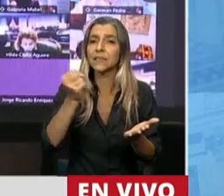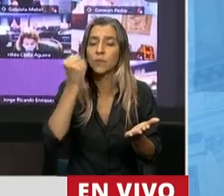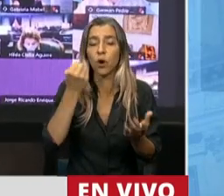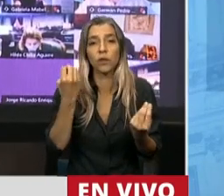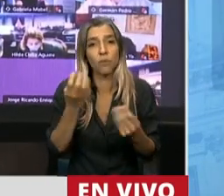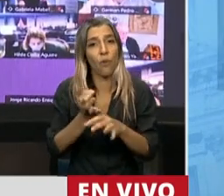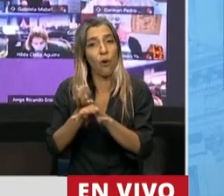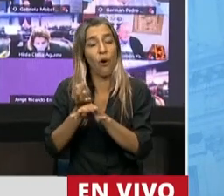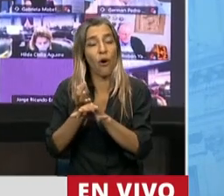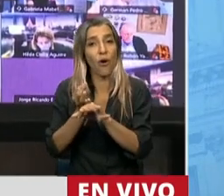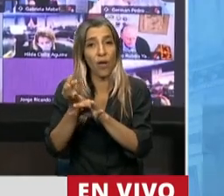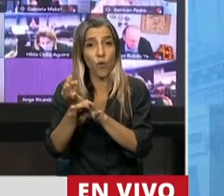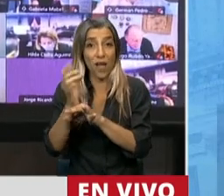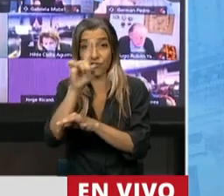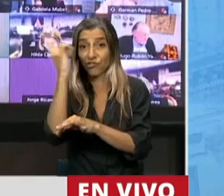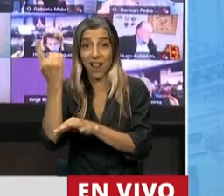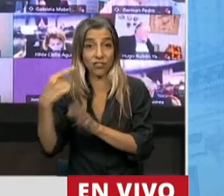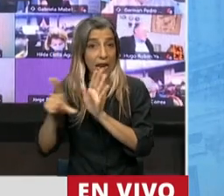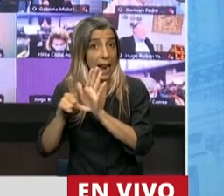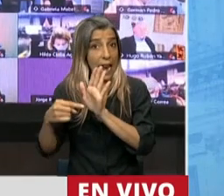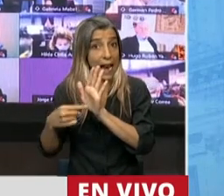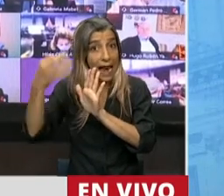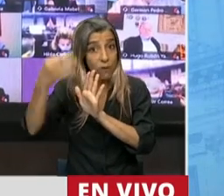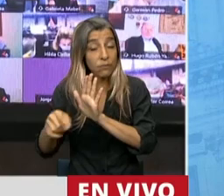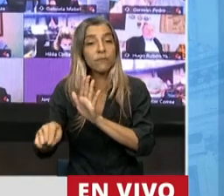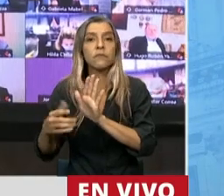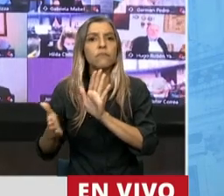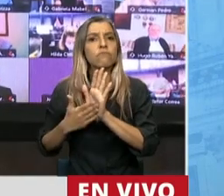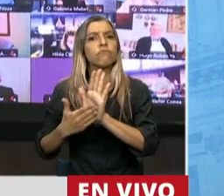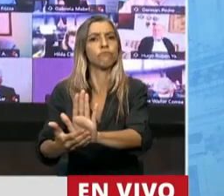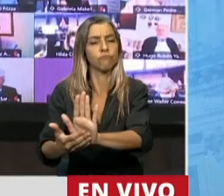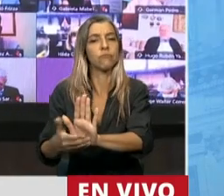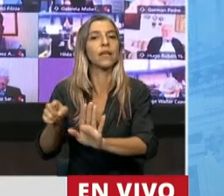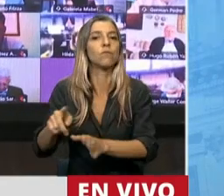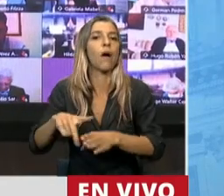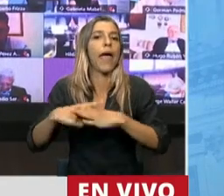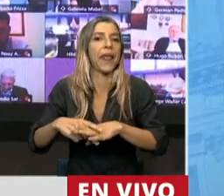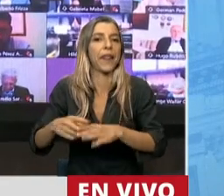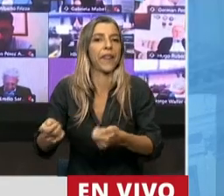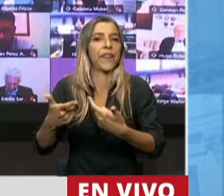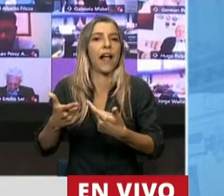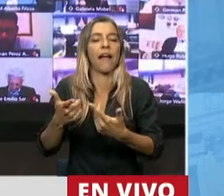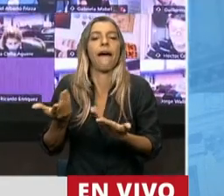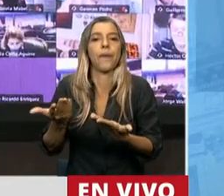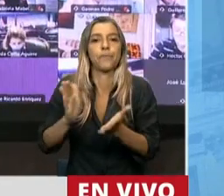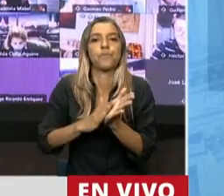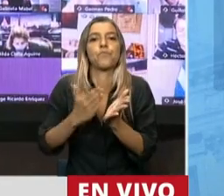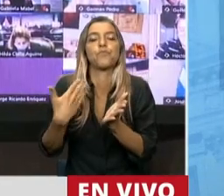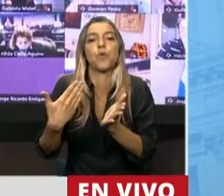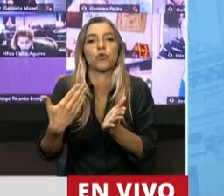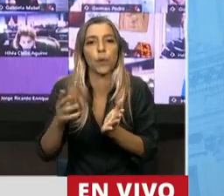Ley Nacional de Educación ha garantizado y nos ha dado una herramienta para todo el sistema educativo,